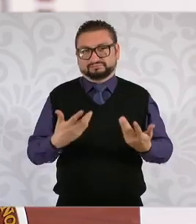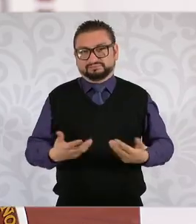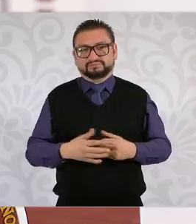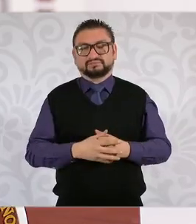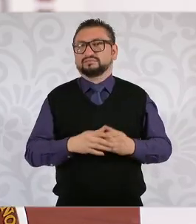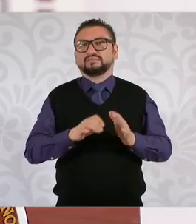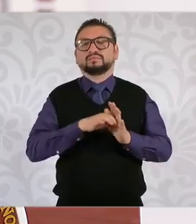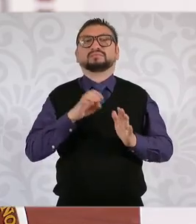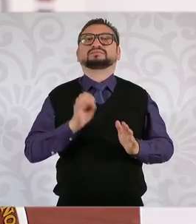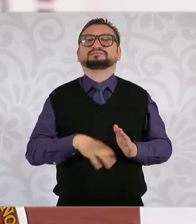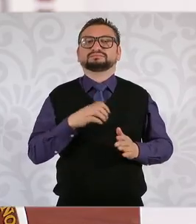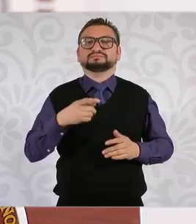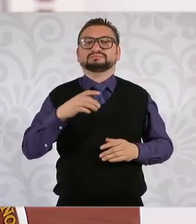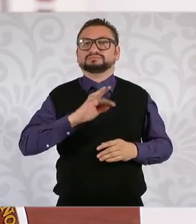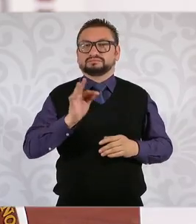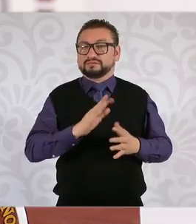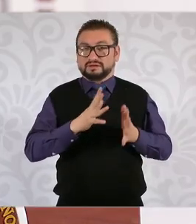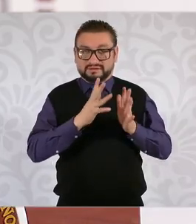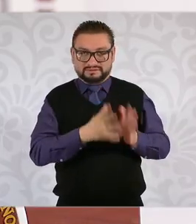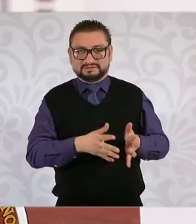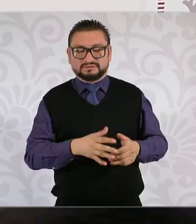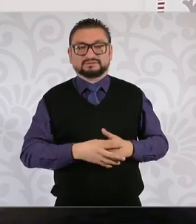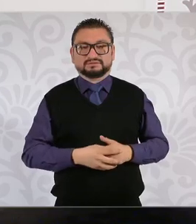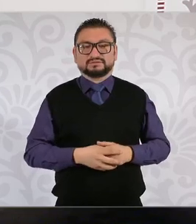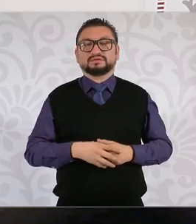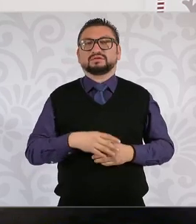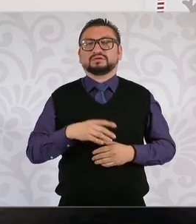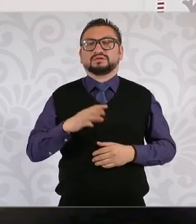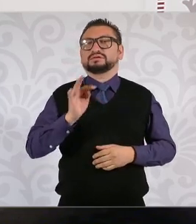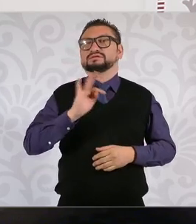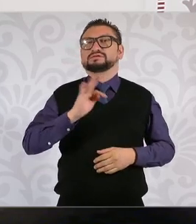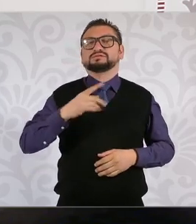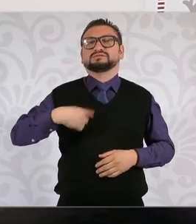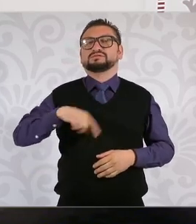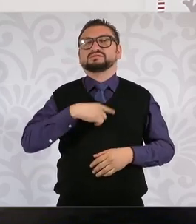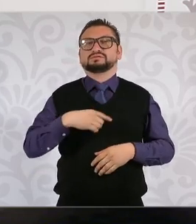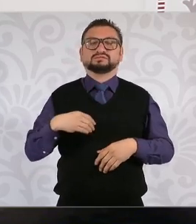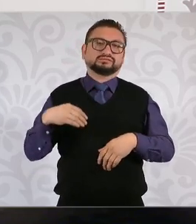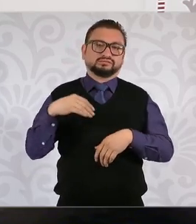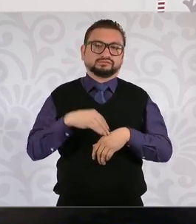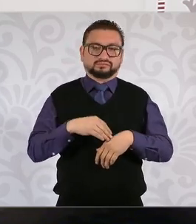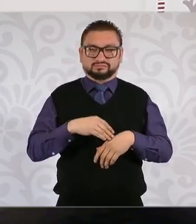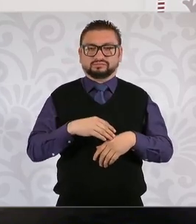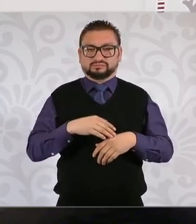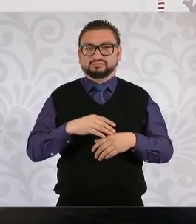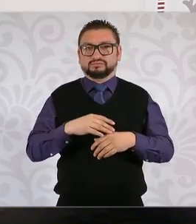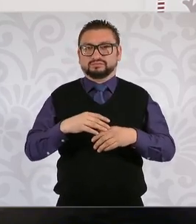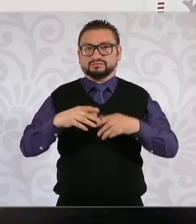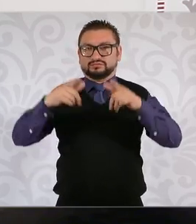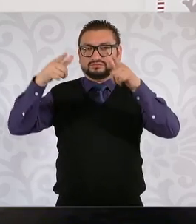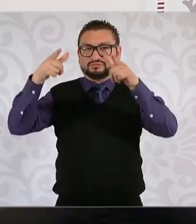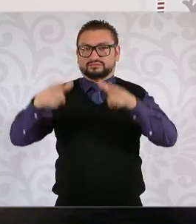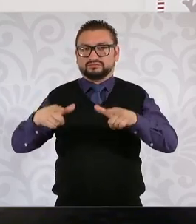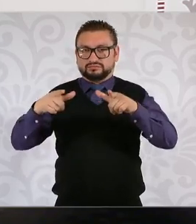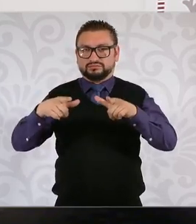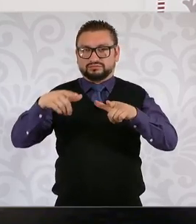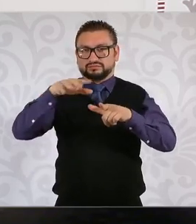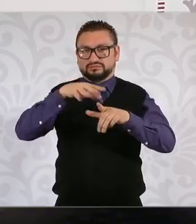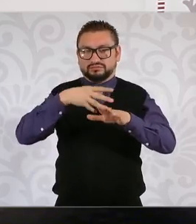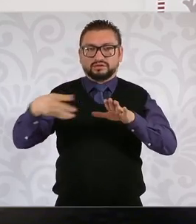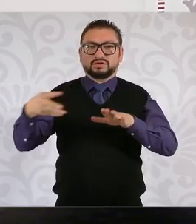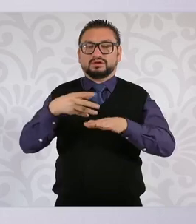decir, si hubiera quedado así podría ser que si uno pone un panel fotovoltaico en su casa estuviera prohibido.